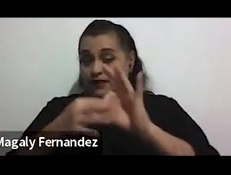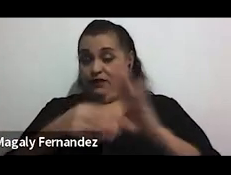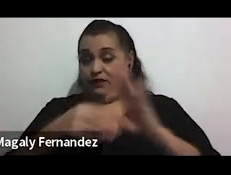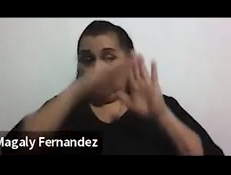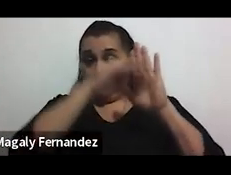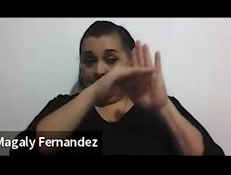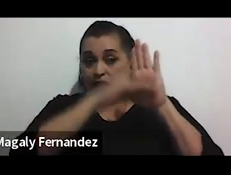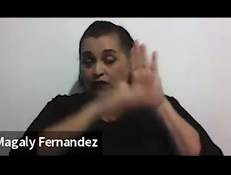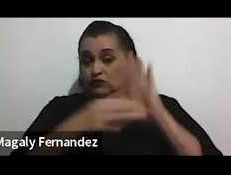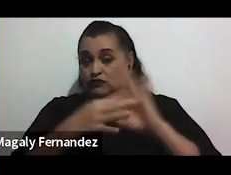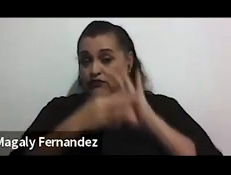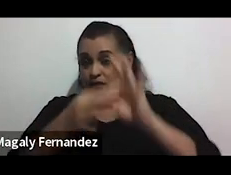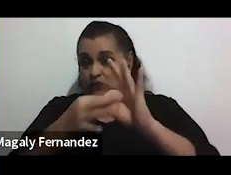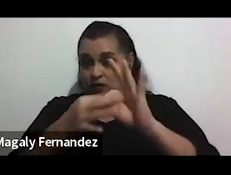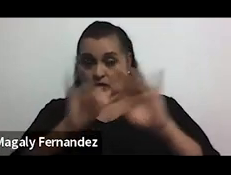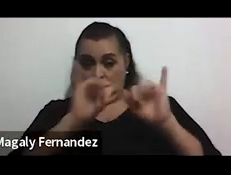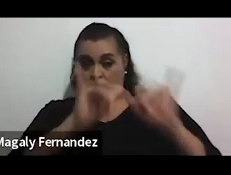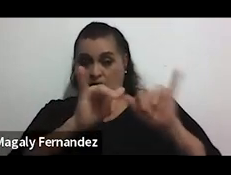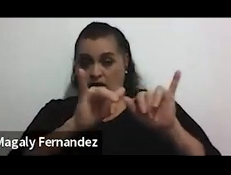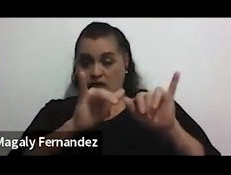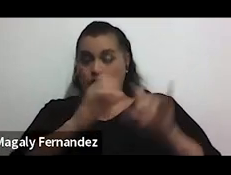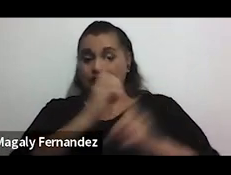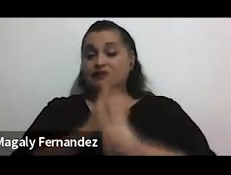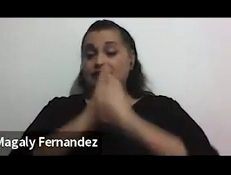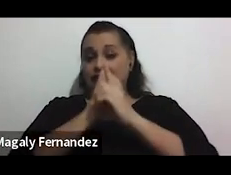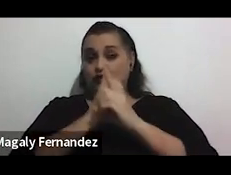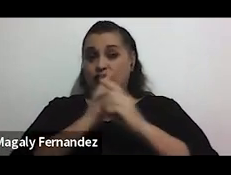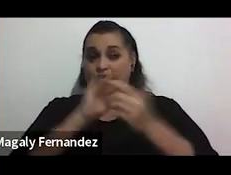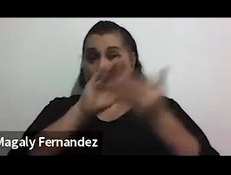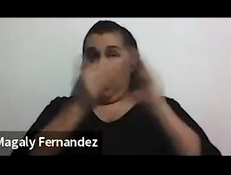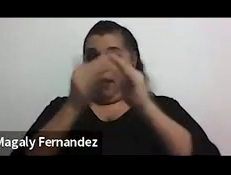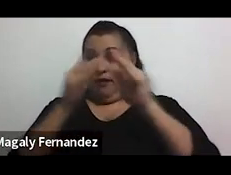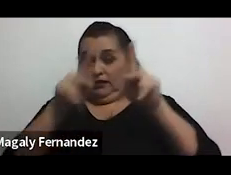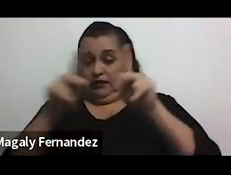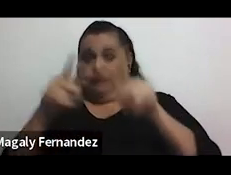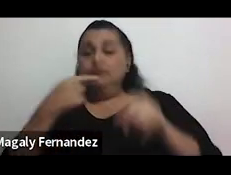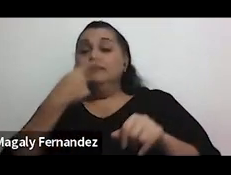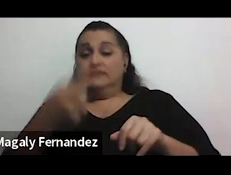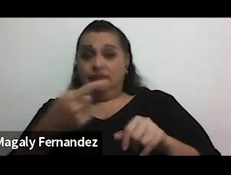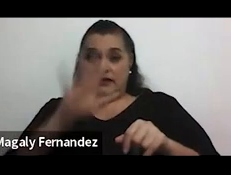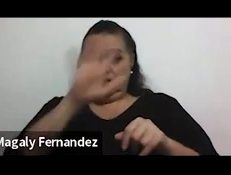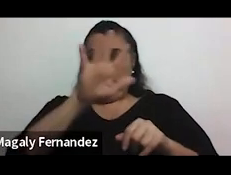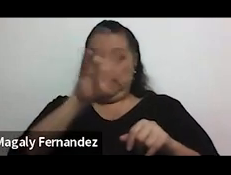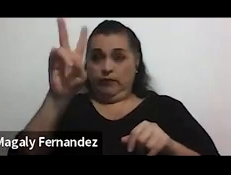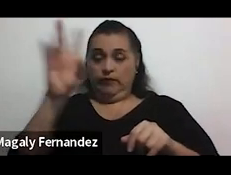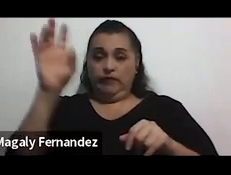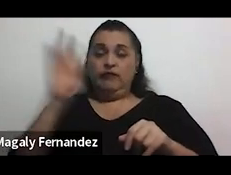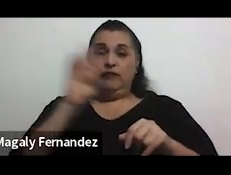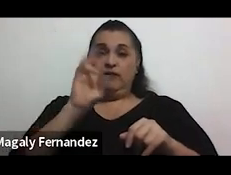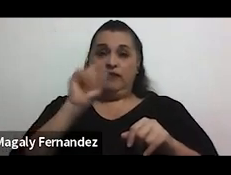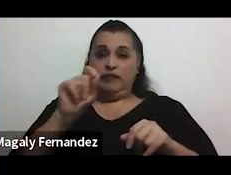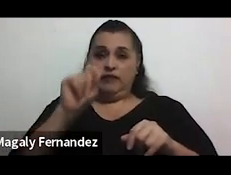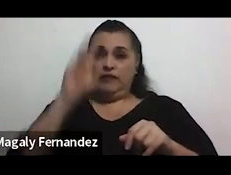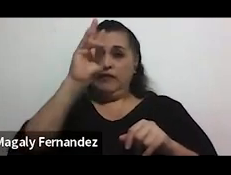relacionados a esto la defensoría de los habitantes revela que un 52.76